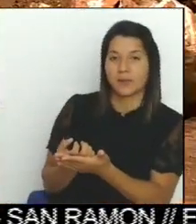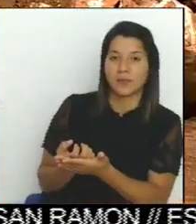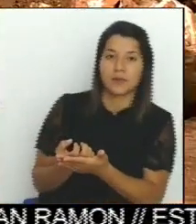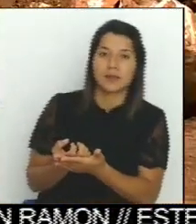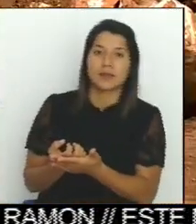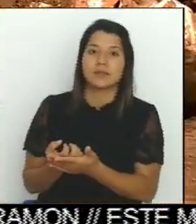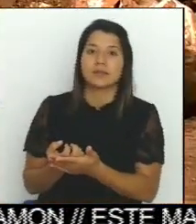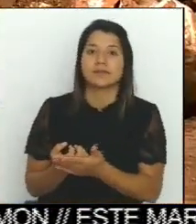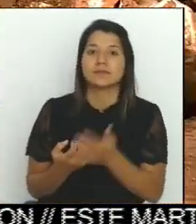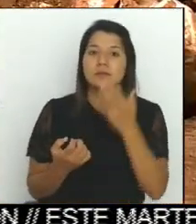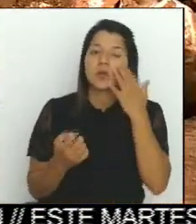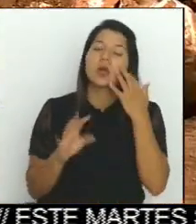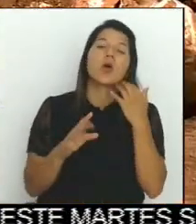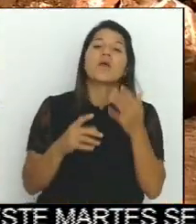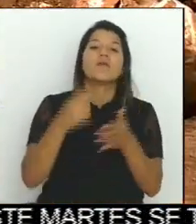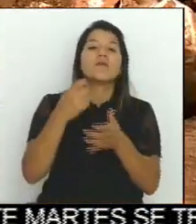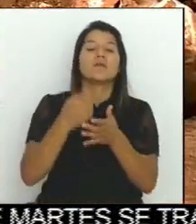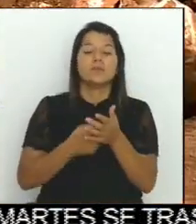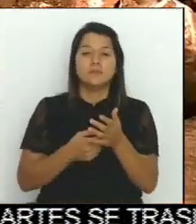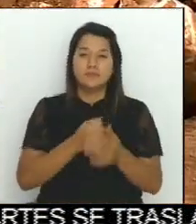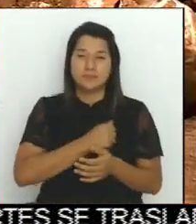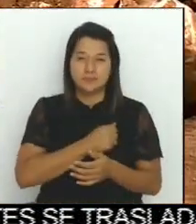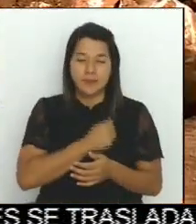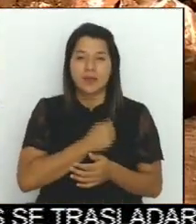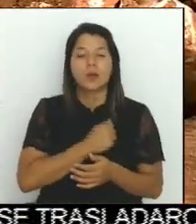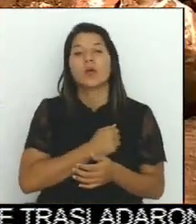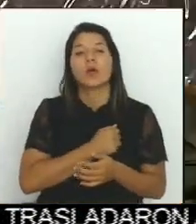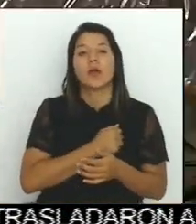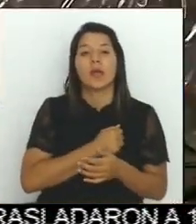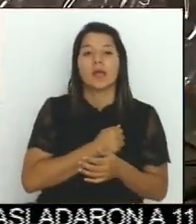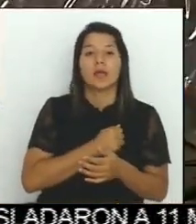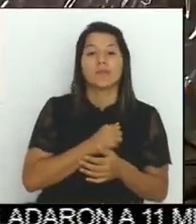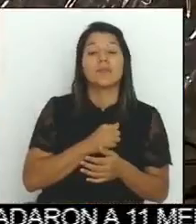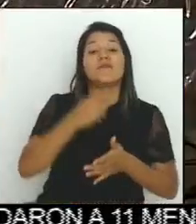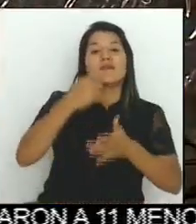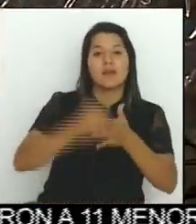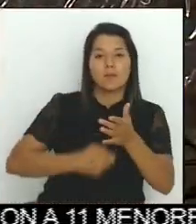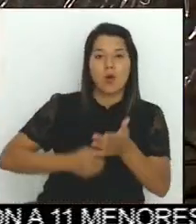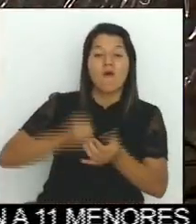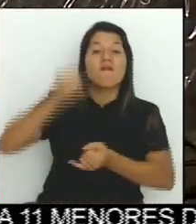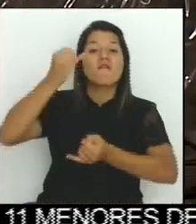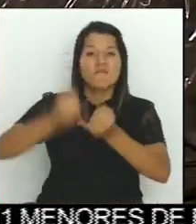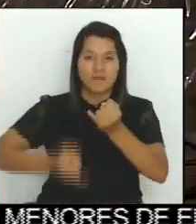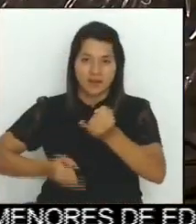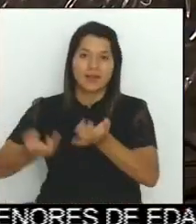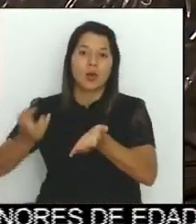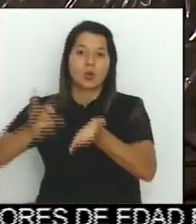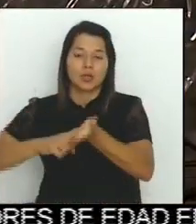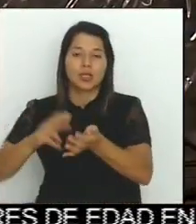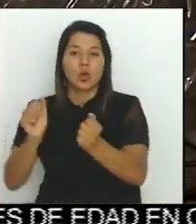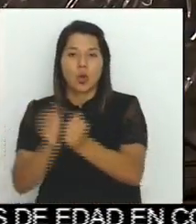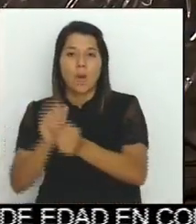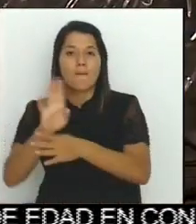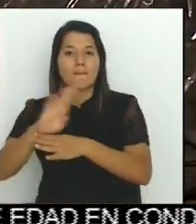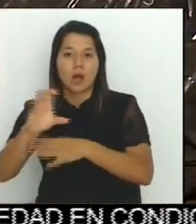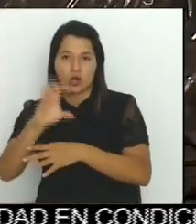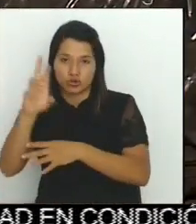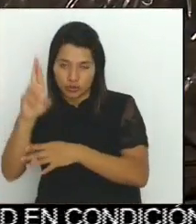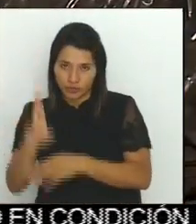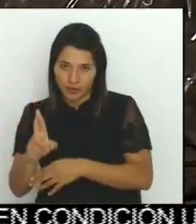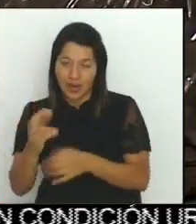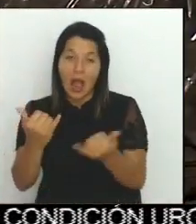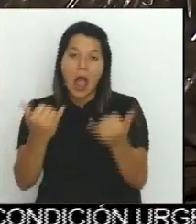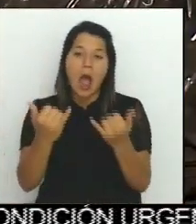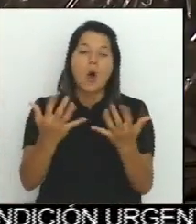los costos de este y que los mismos no se vean reflejados en los peajes. De modo que continuará con las obras